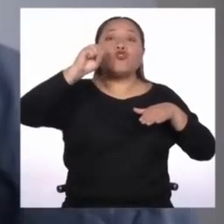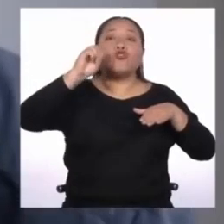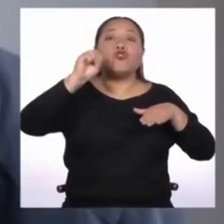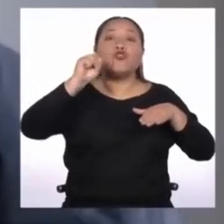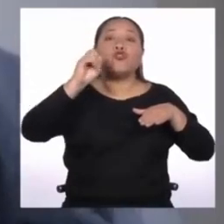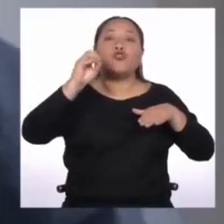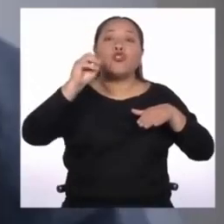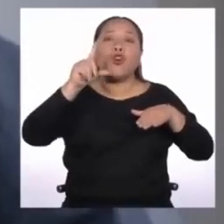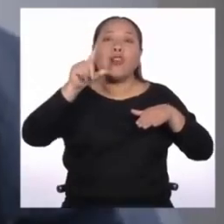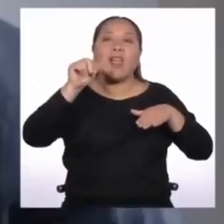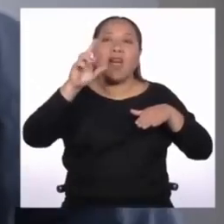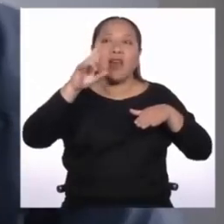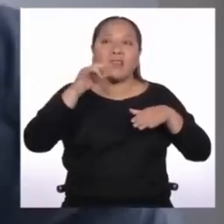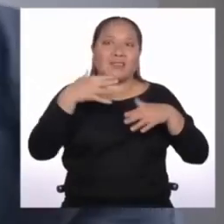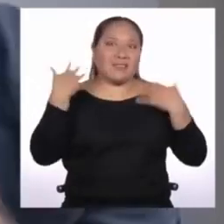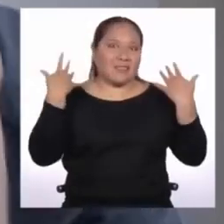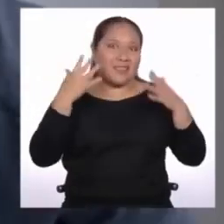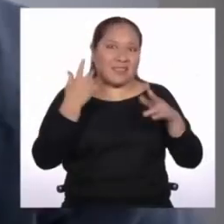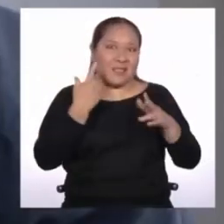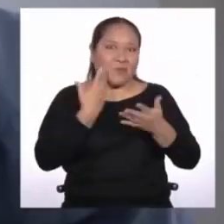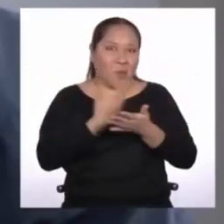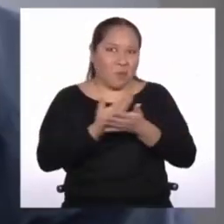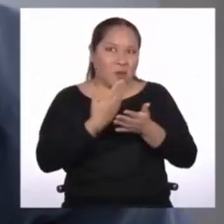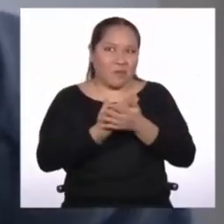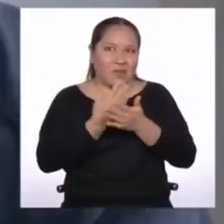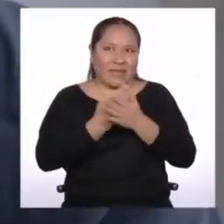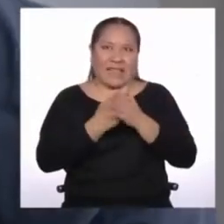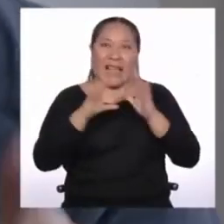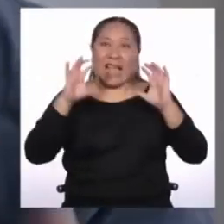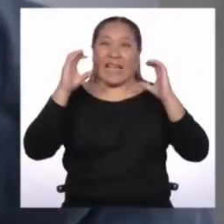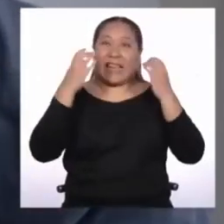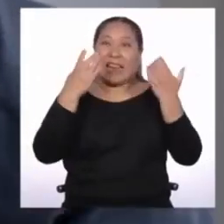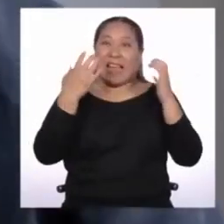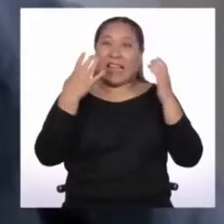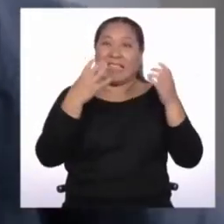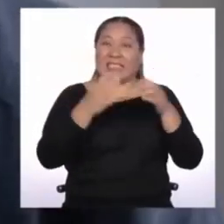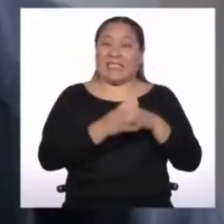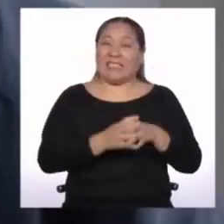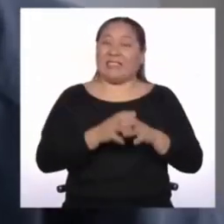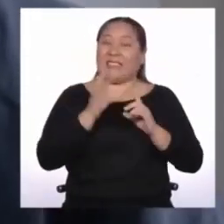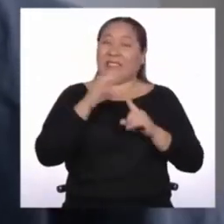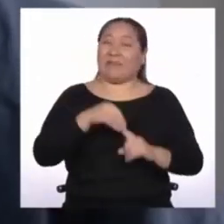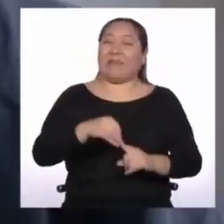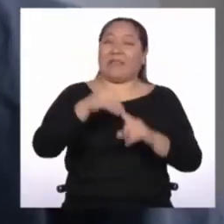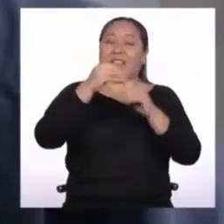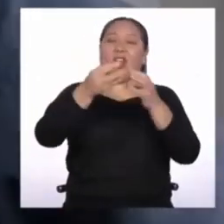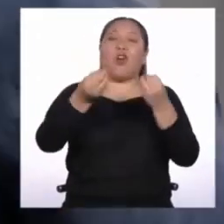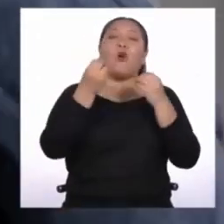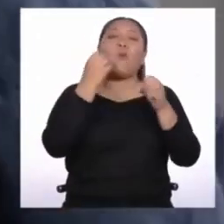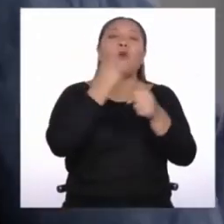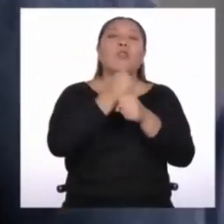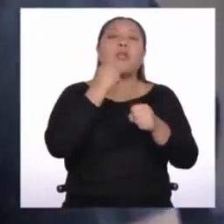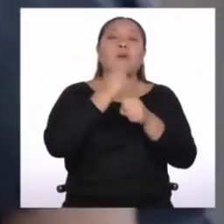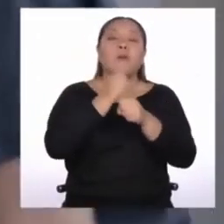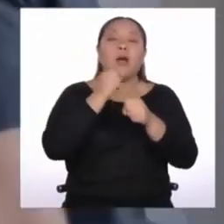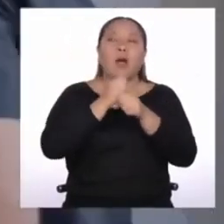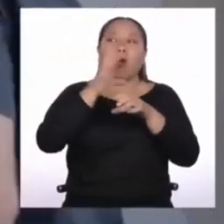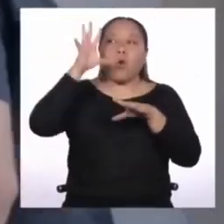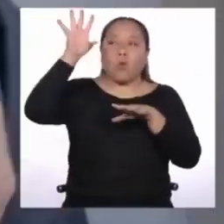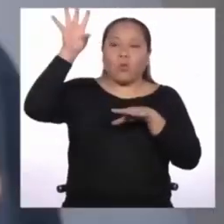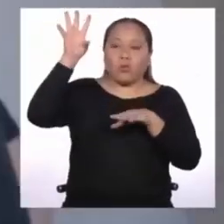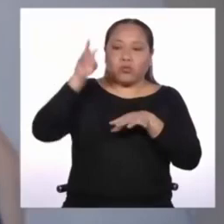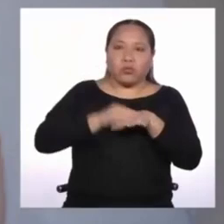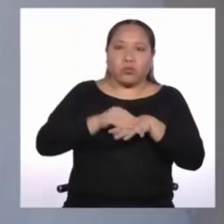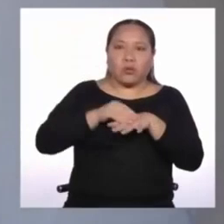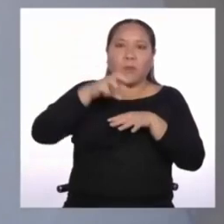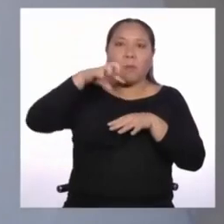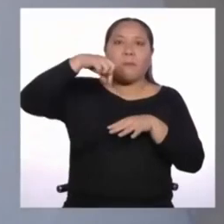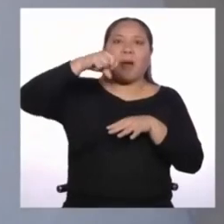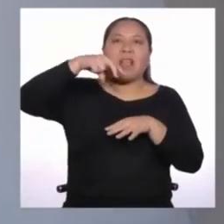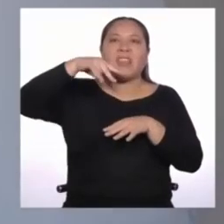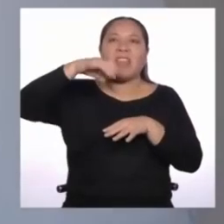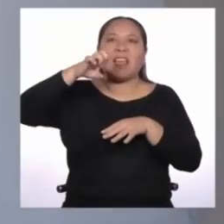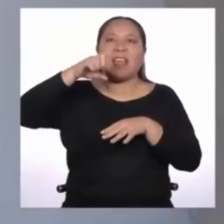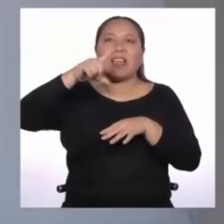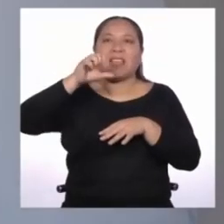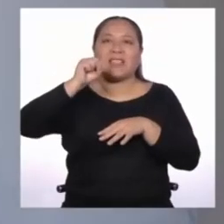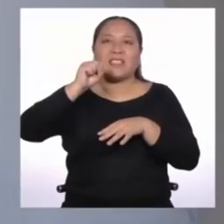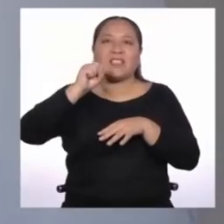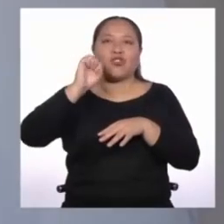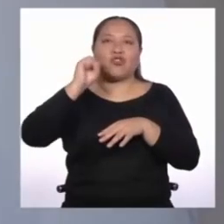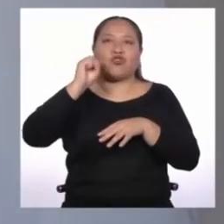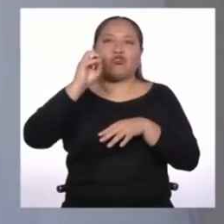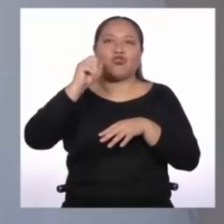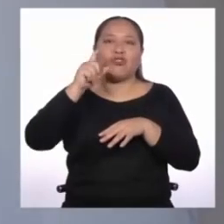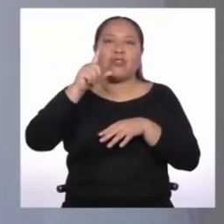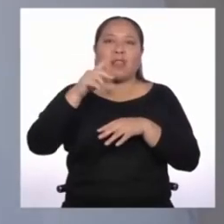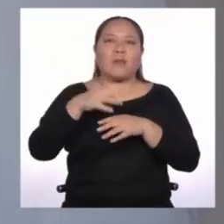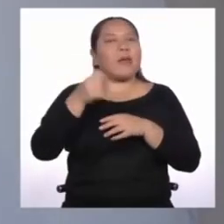Ahora sí estamos preparados para empezar la clase magistral sobre cómo funcionan los paneles solares. Así que, Javier, empecemos, por favor. Para entender